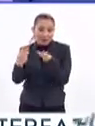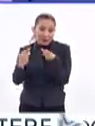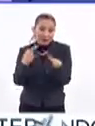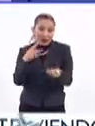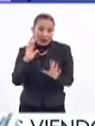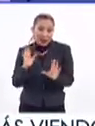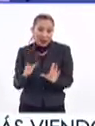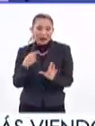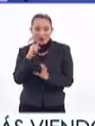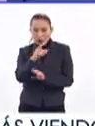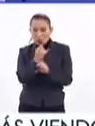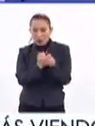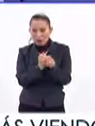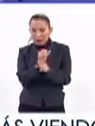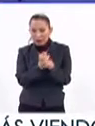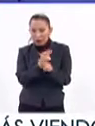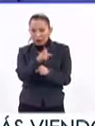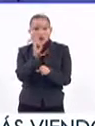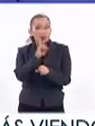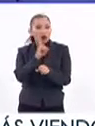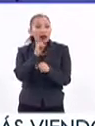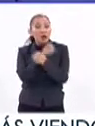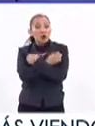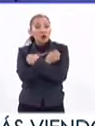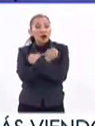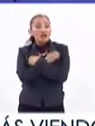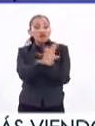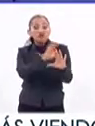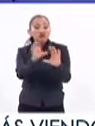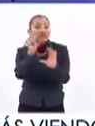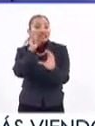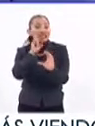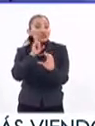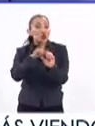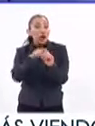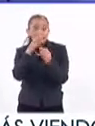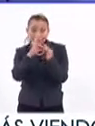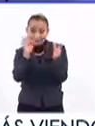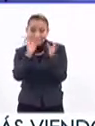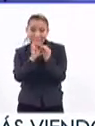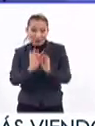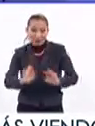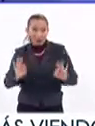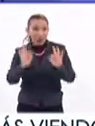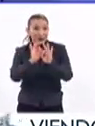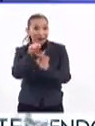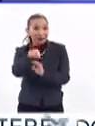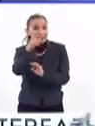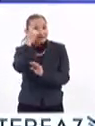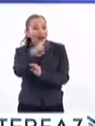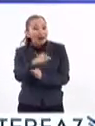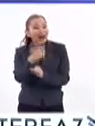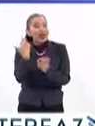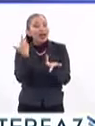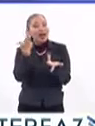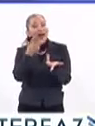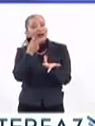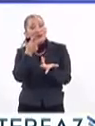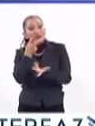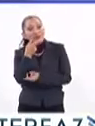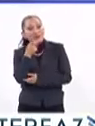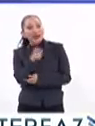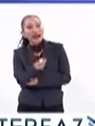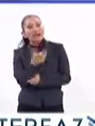lo que decía en este reportaje, la educación sexual también retoma un papel fundamental para poder abordar